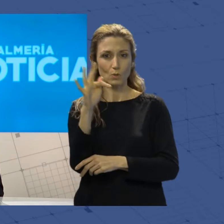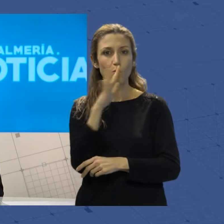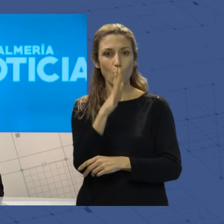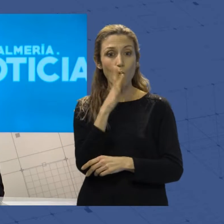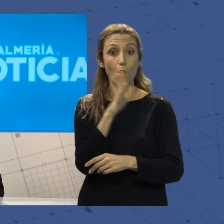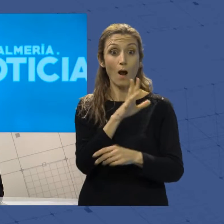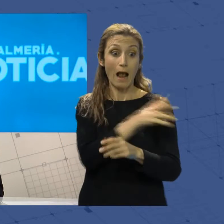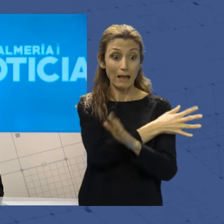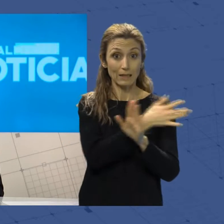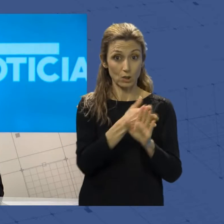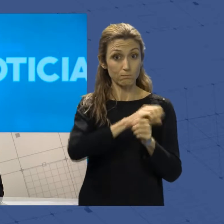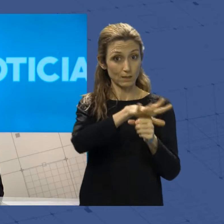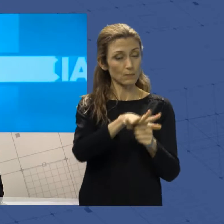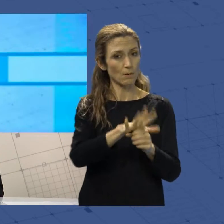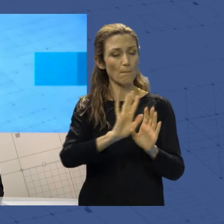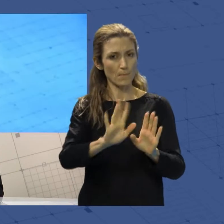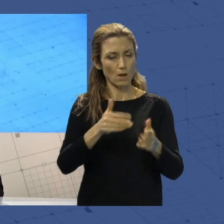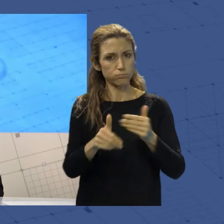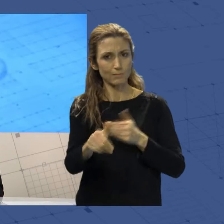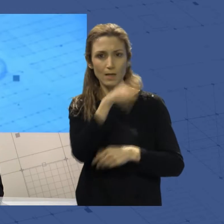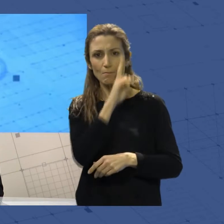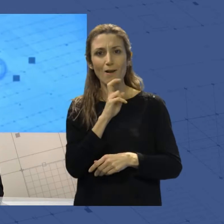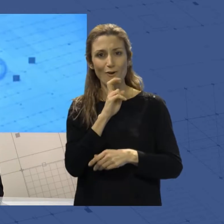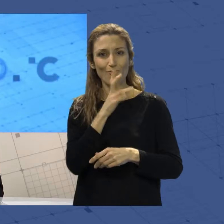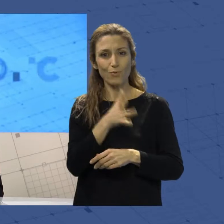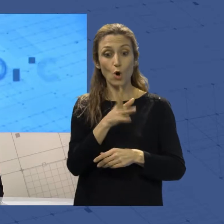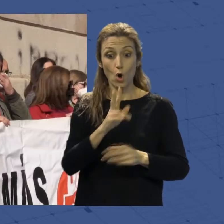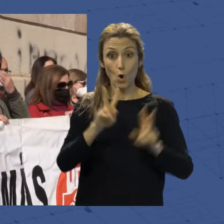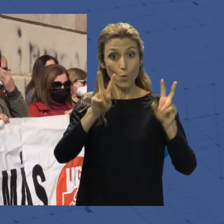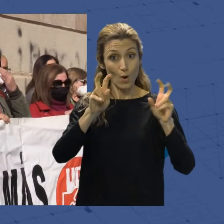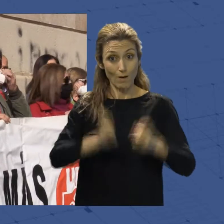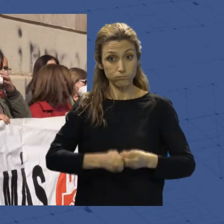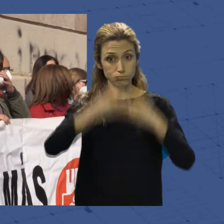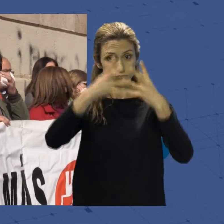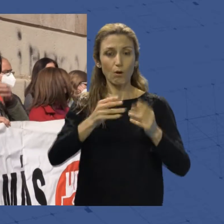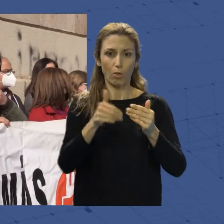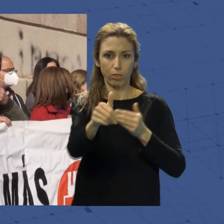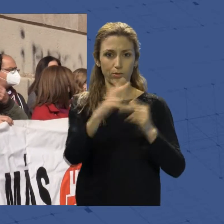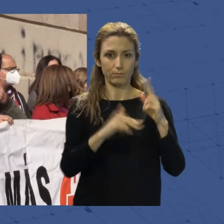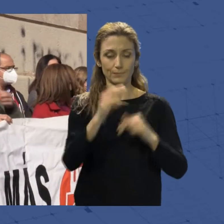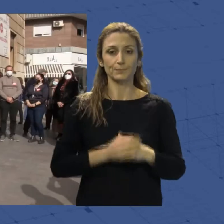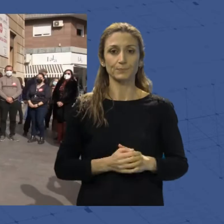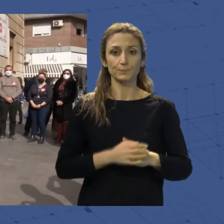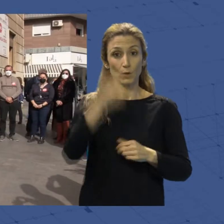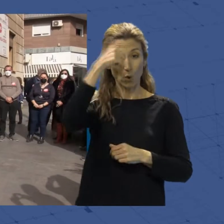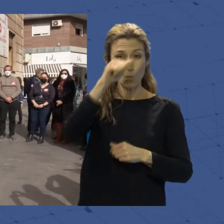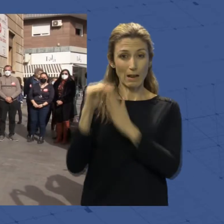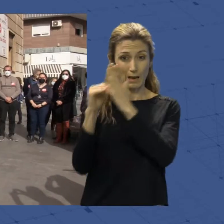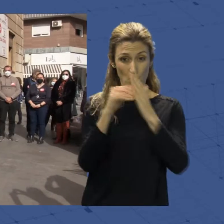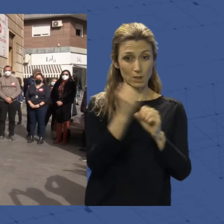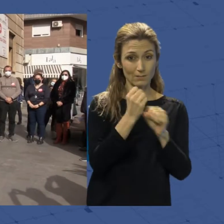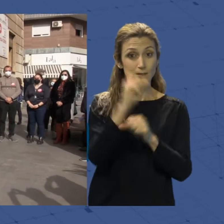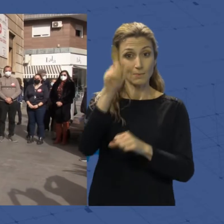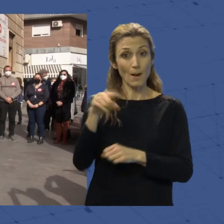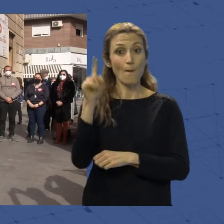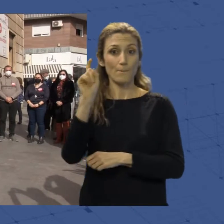de la pandemia y ha puesto en valor las nuevas infraestructuras puestas en marcha. Un camionero y un profesor universitario son los